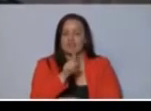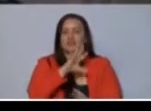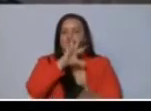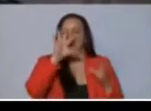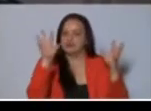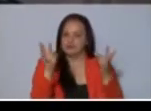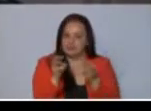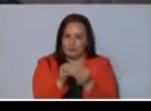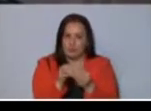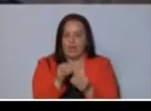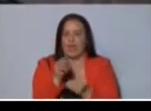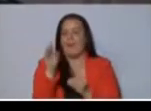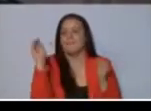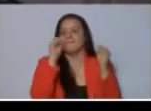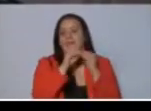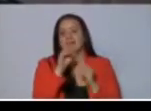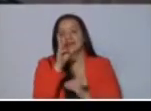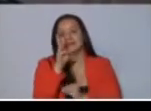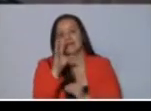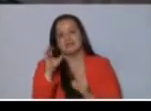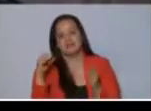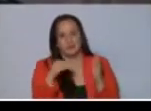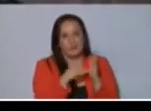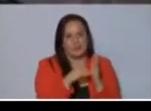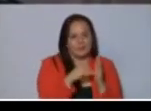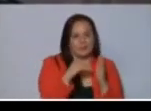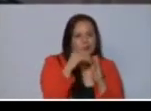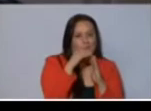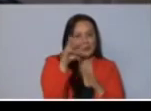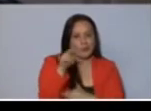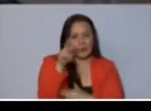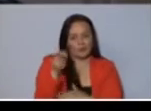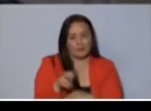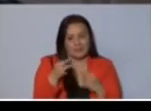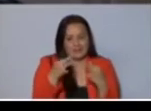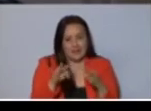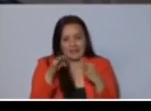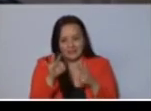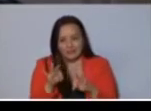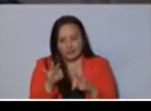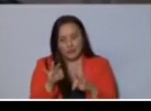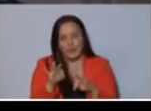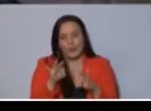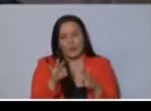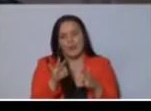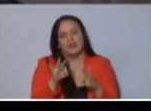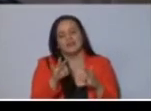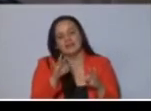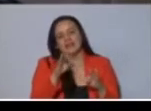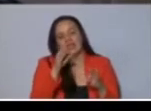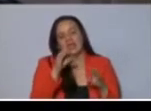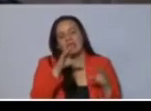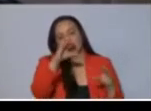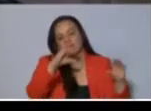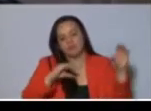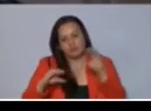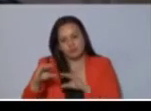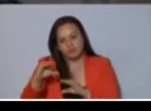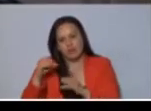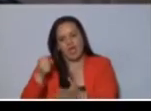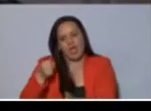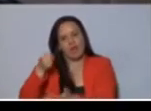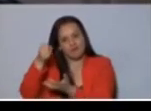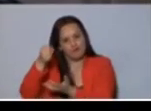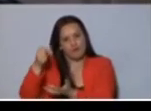suma a esos más de 600 mil millones de colones que estamos tratando de proveer a muchísima gente, sobre todo la